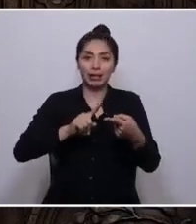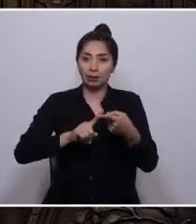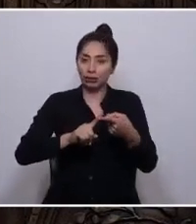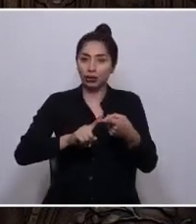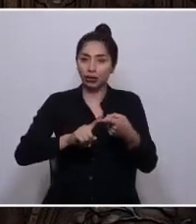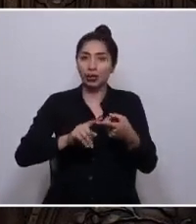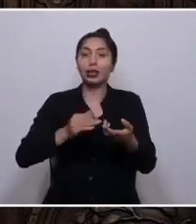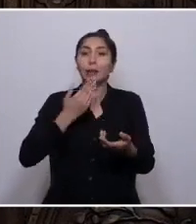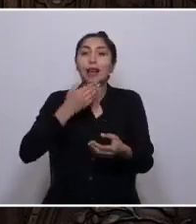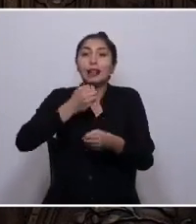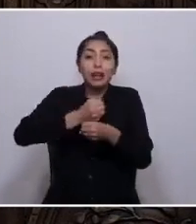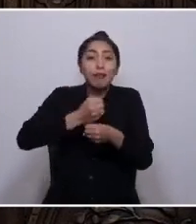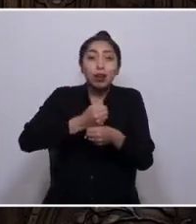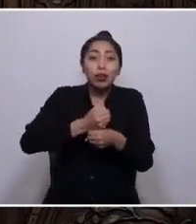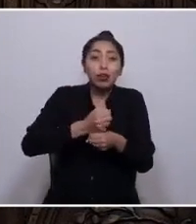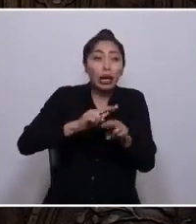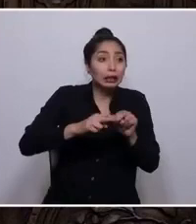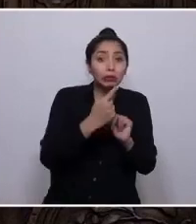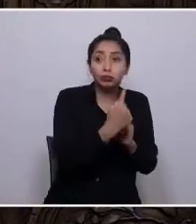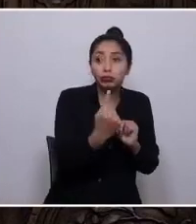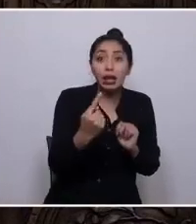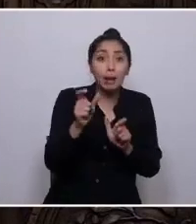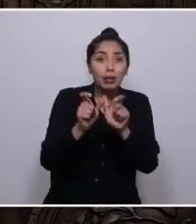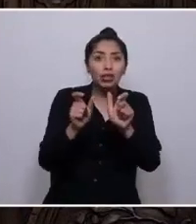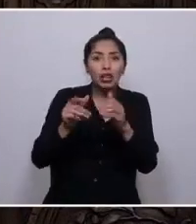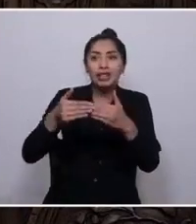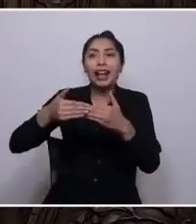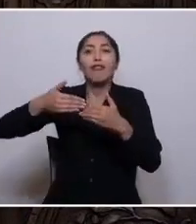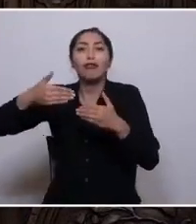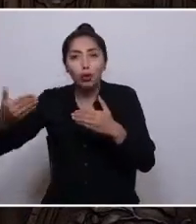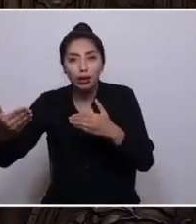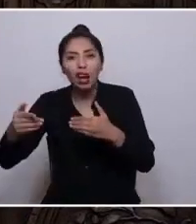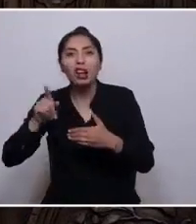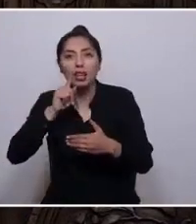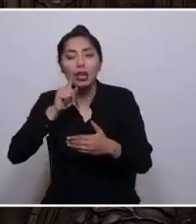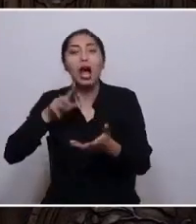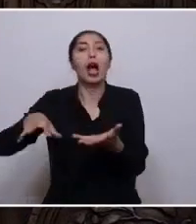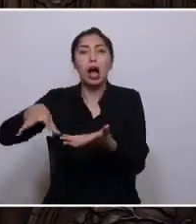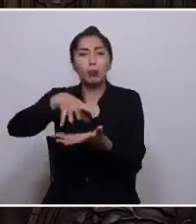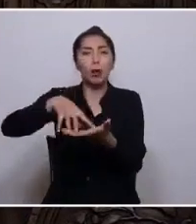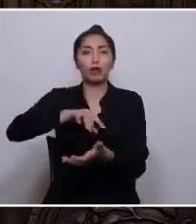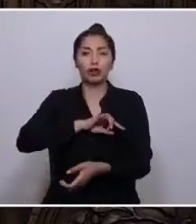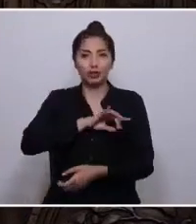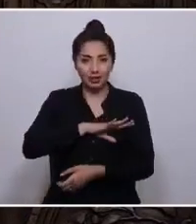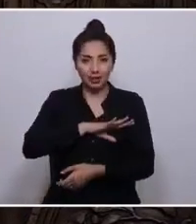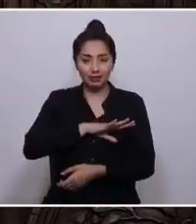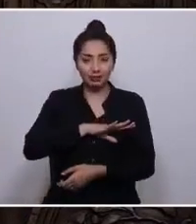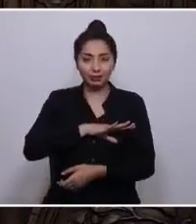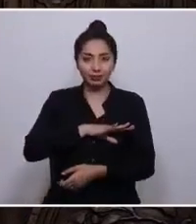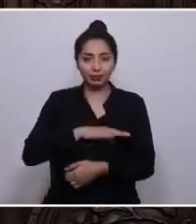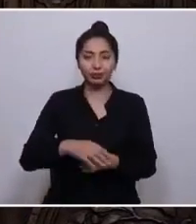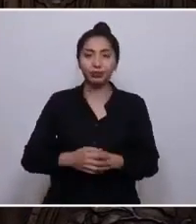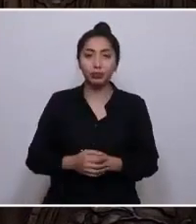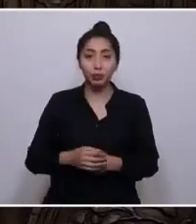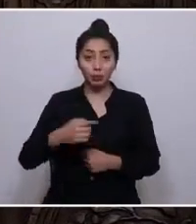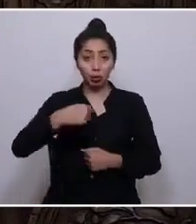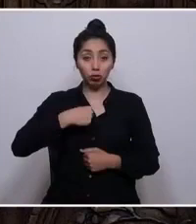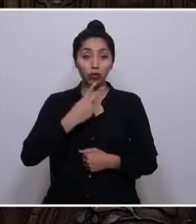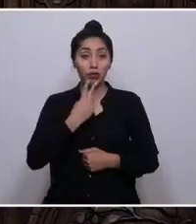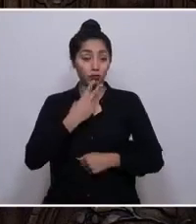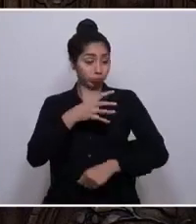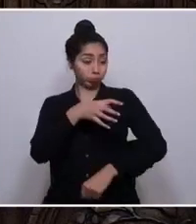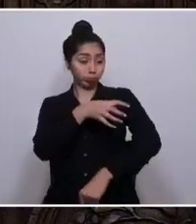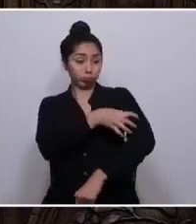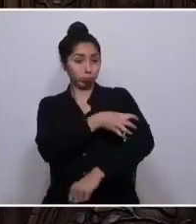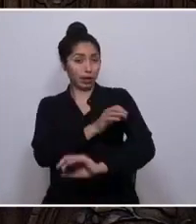que están fuera de esta convención, me refiero al pueblo de Chile. Como habitante de una región muy